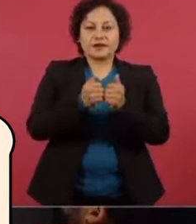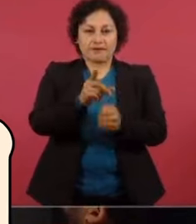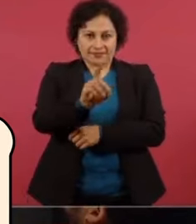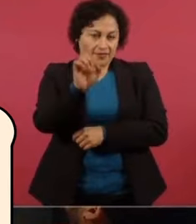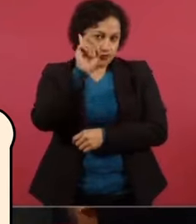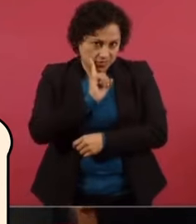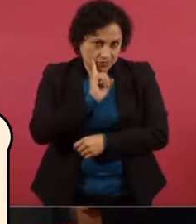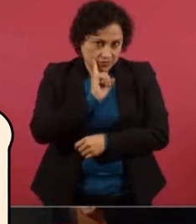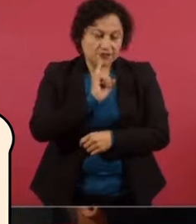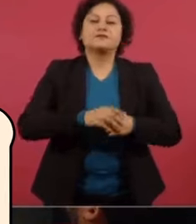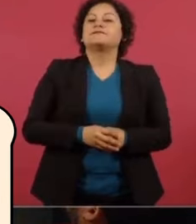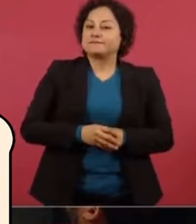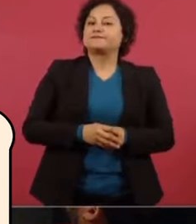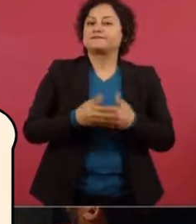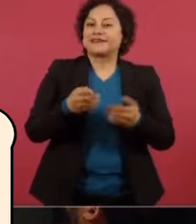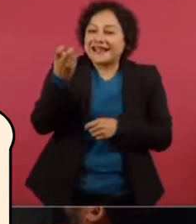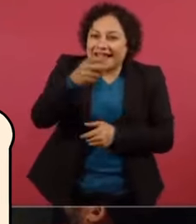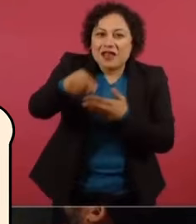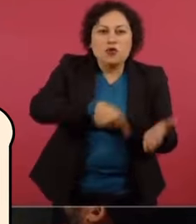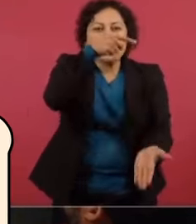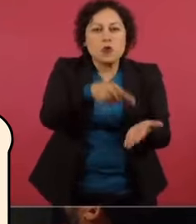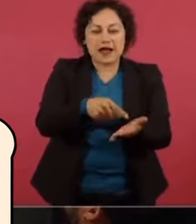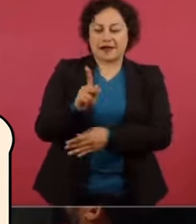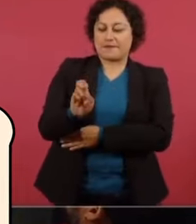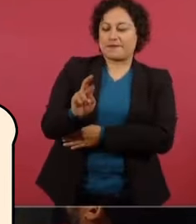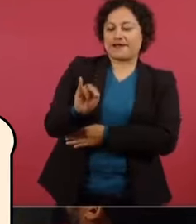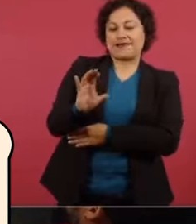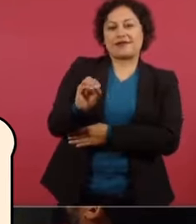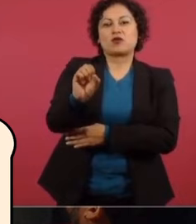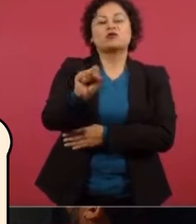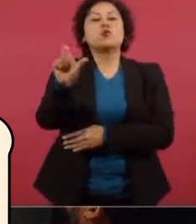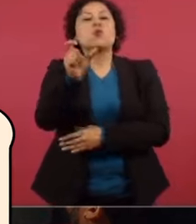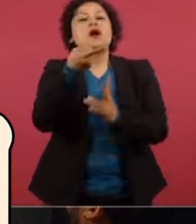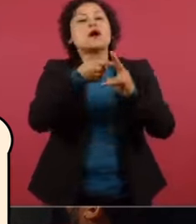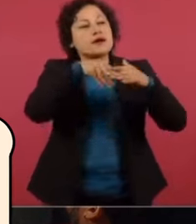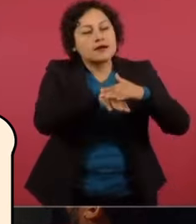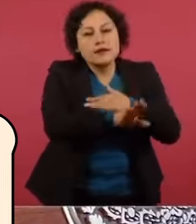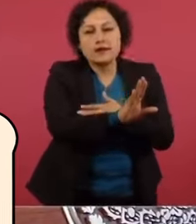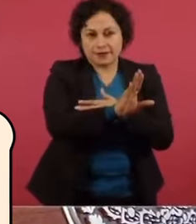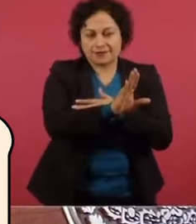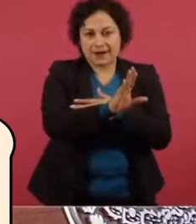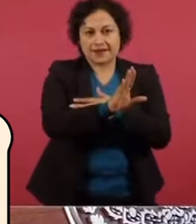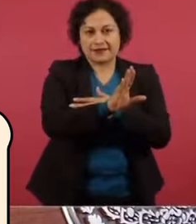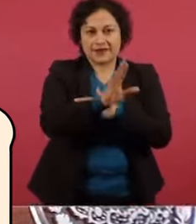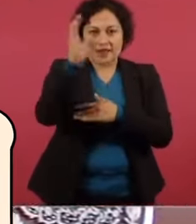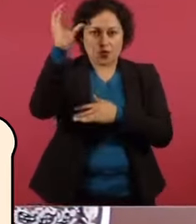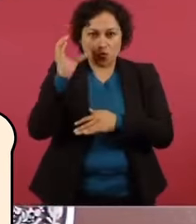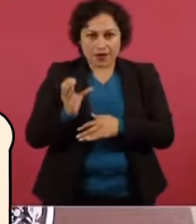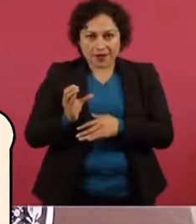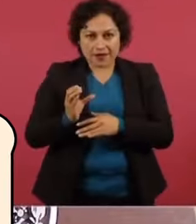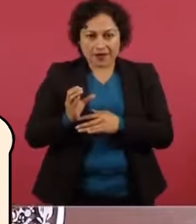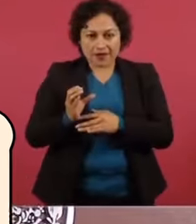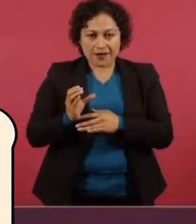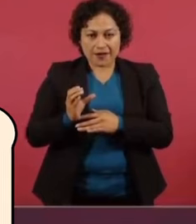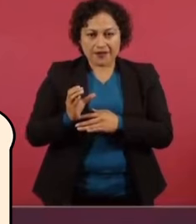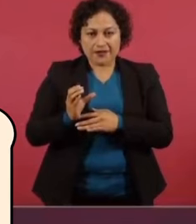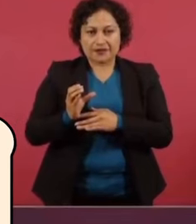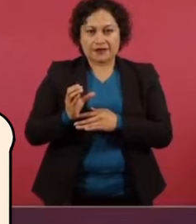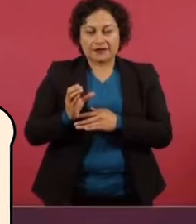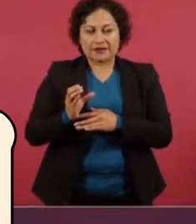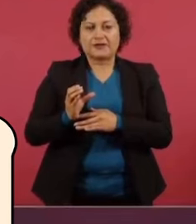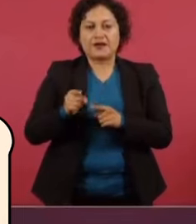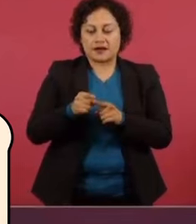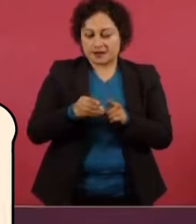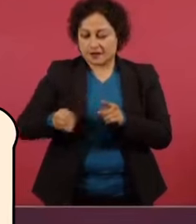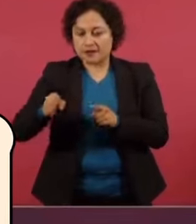sí. Es que exactamente, en Pericos, ya me acordé, en la entrada de Culiacán para el Diraguato,